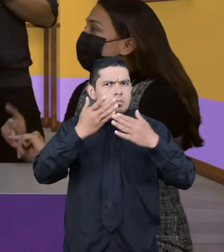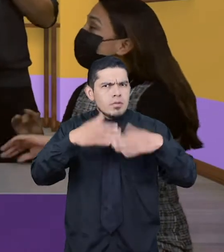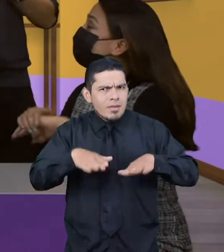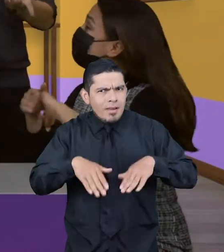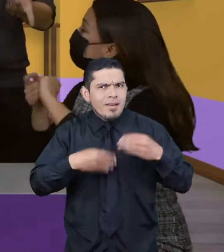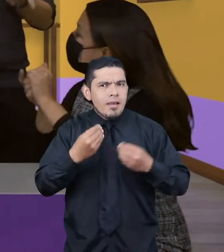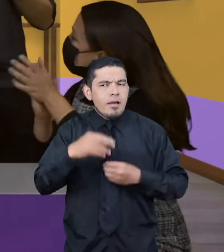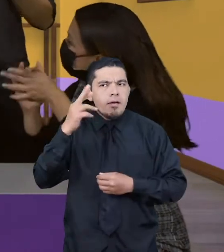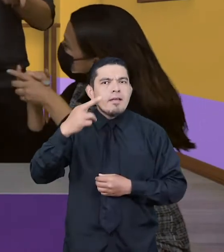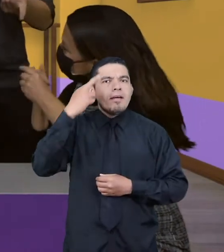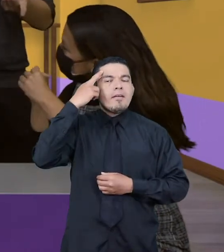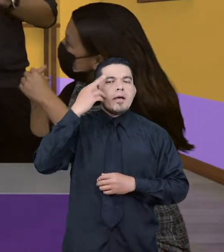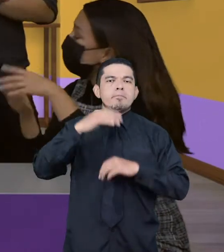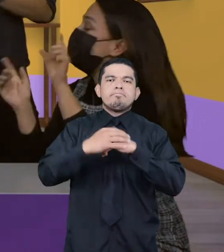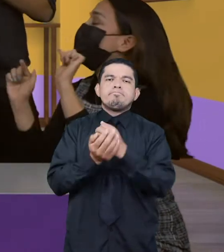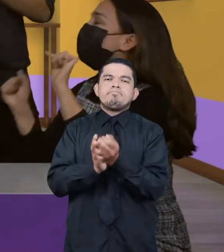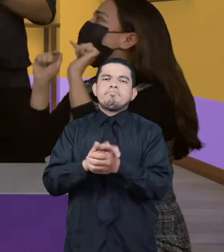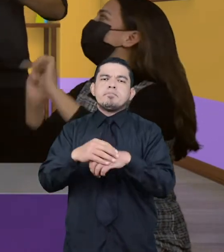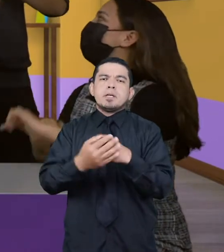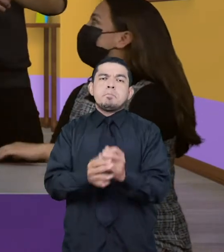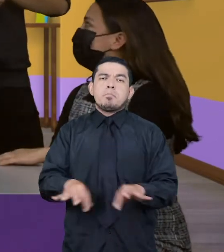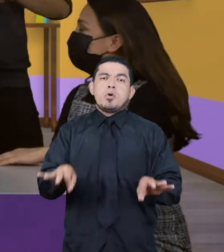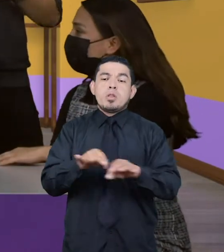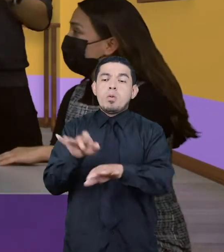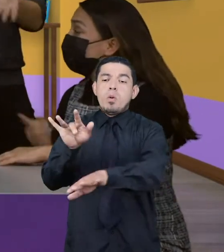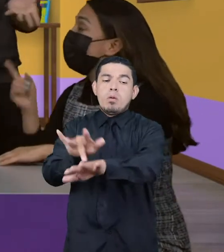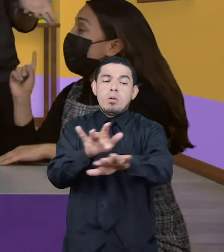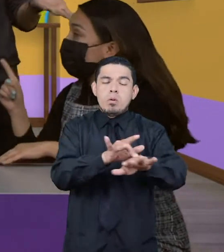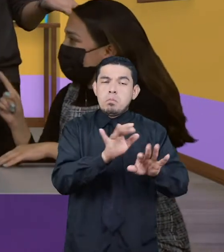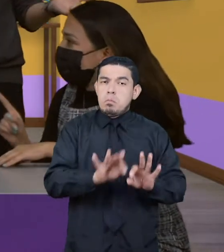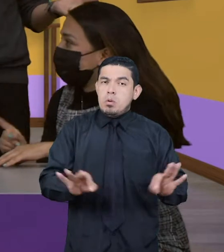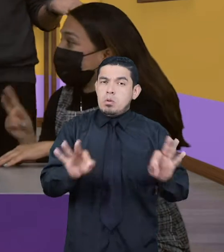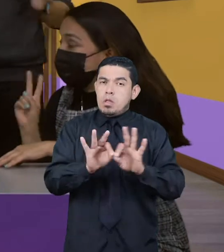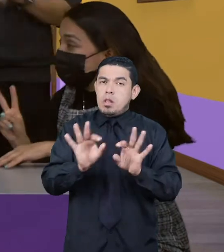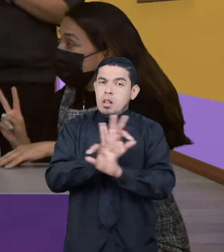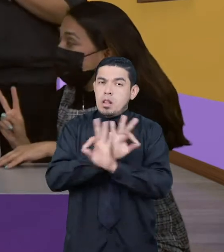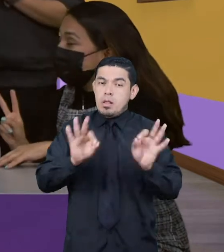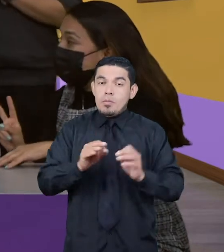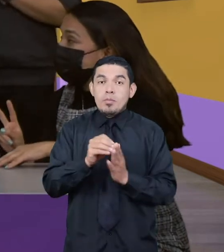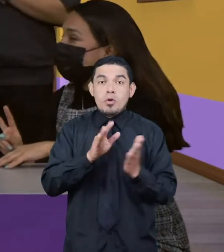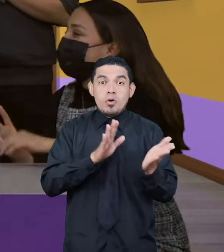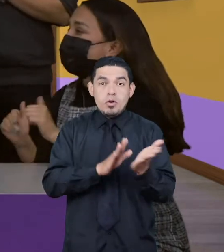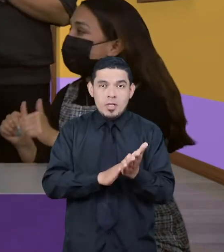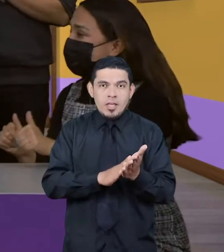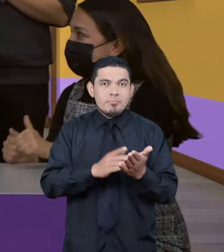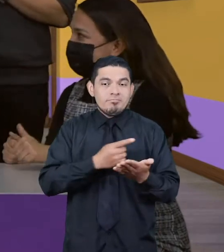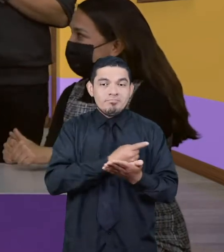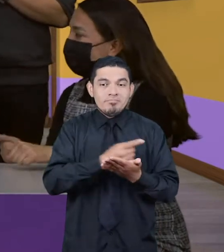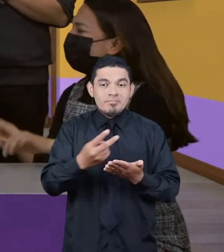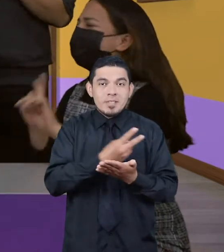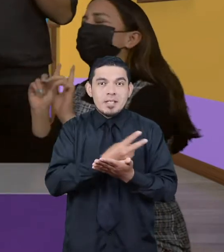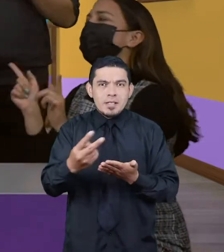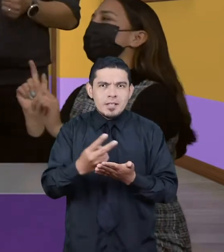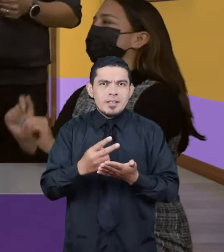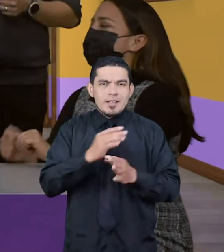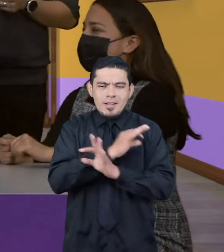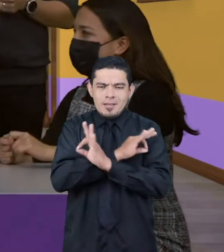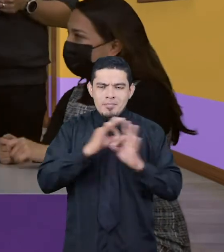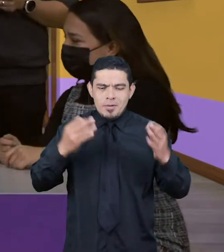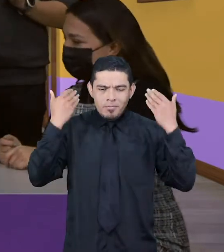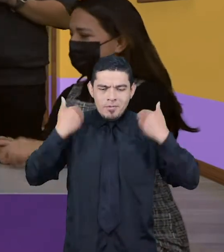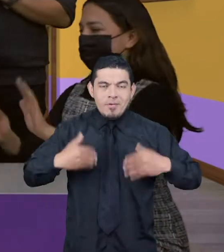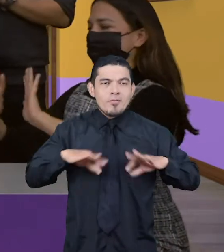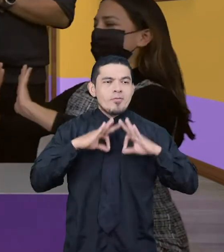reflexionar sobre el lavado de manos luego de tocar el suelo. El proyecto de estas dos semanas será higiene y salud para toda la